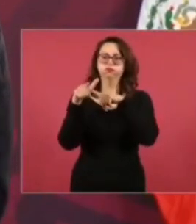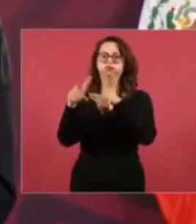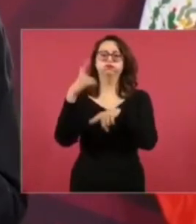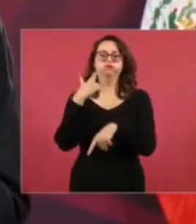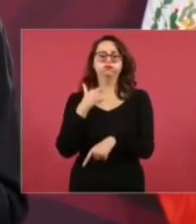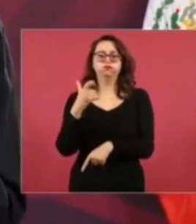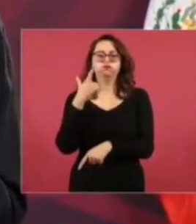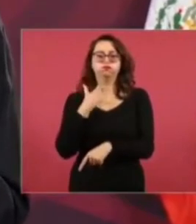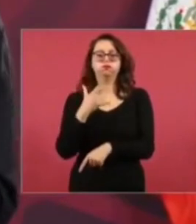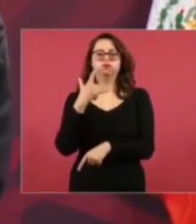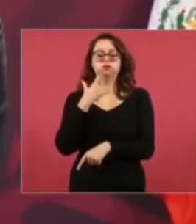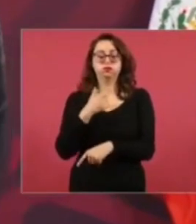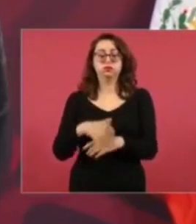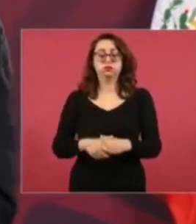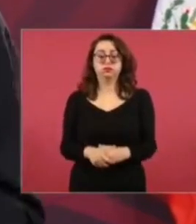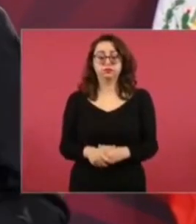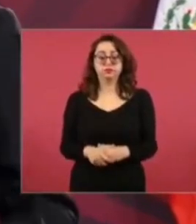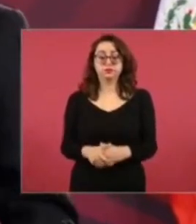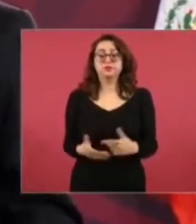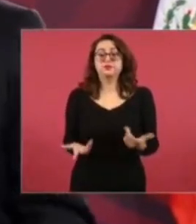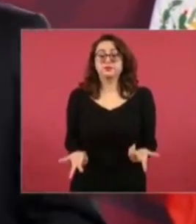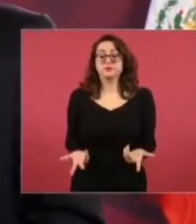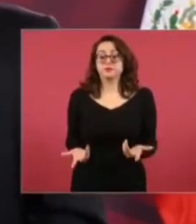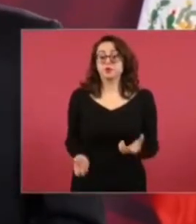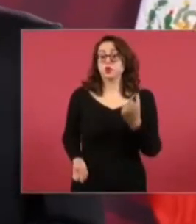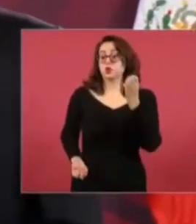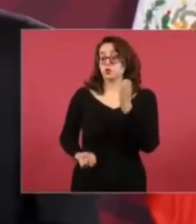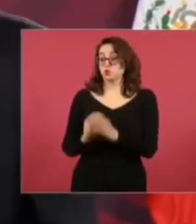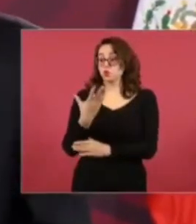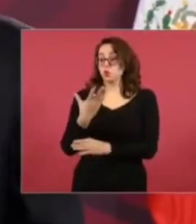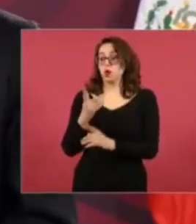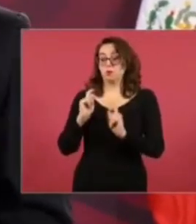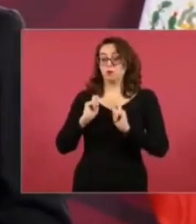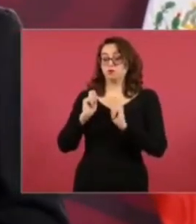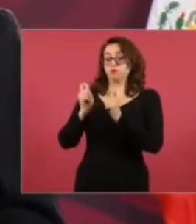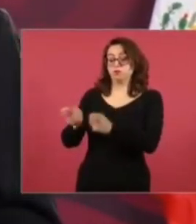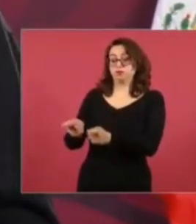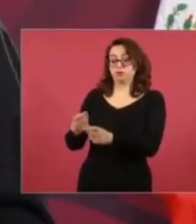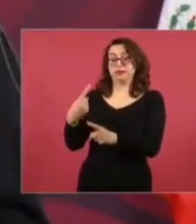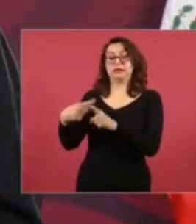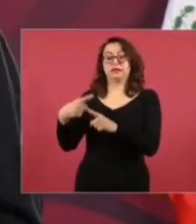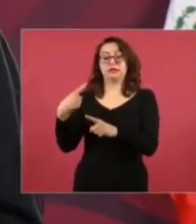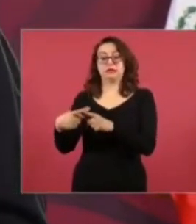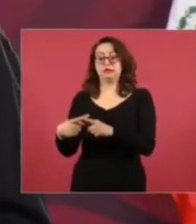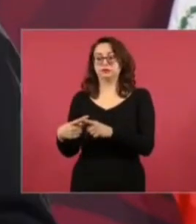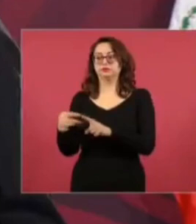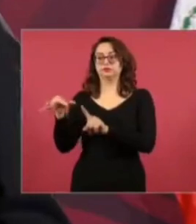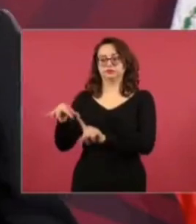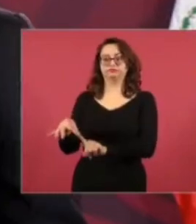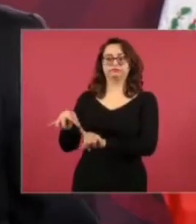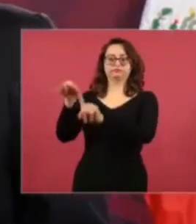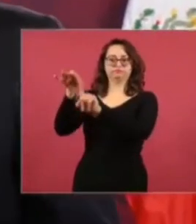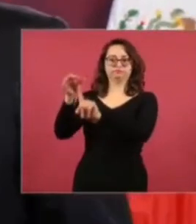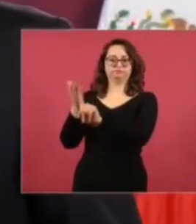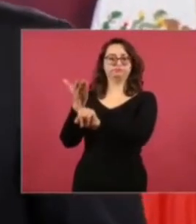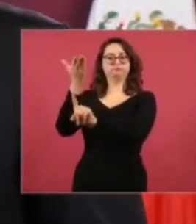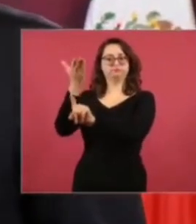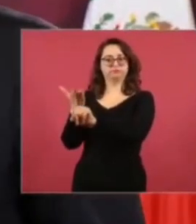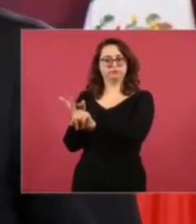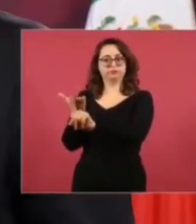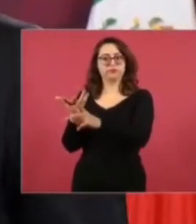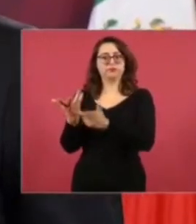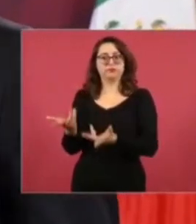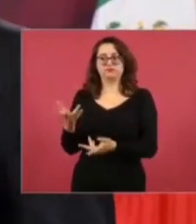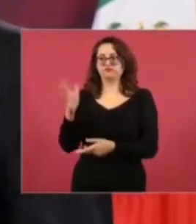Por eso se eligió a quien voy yo a entregar la dirección